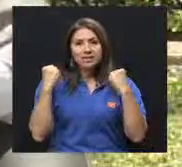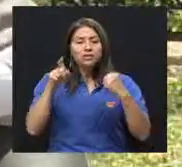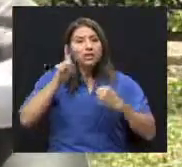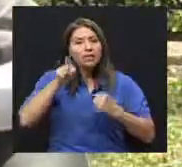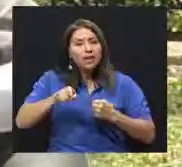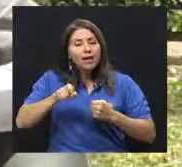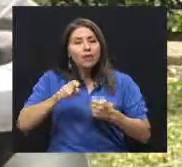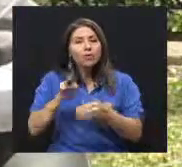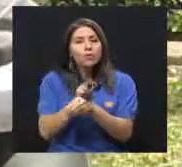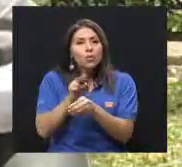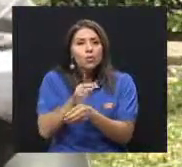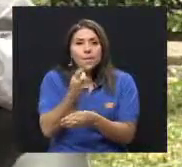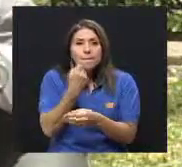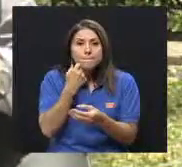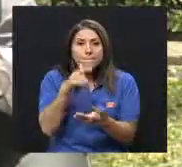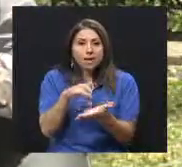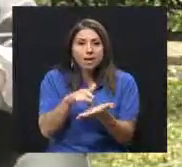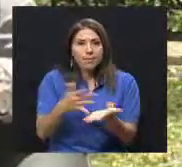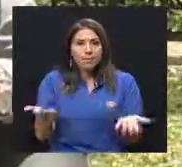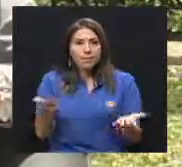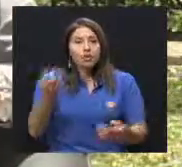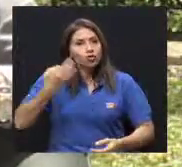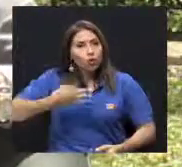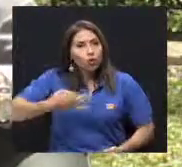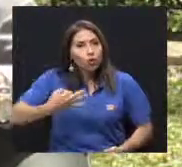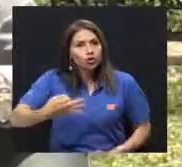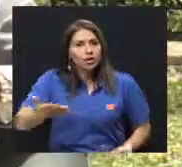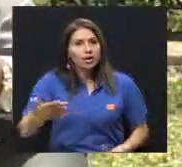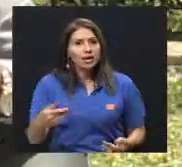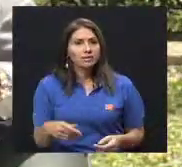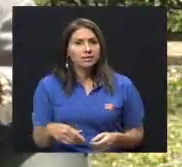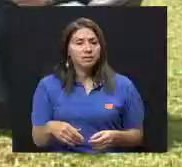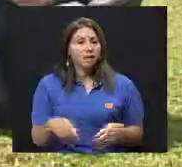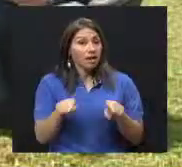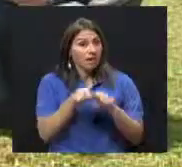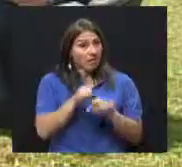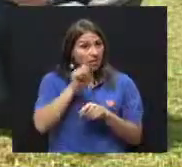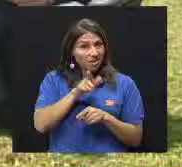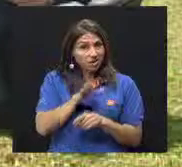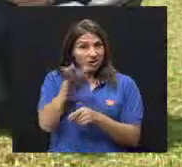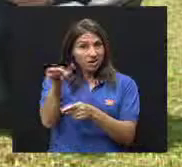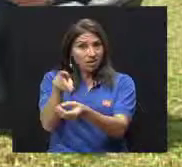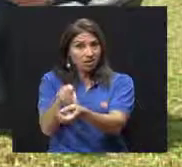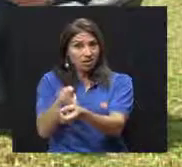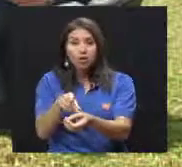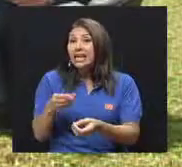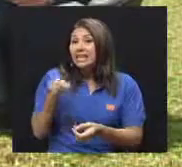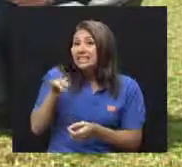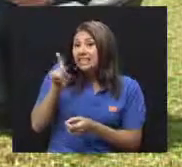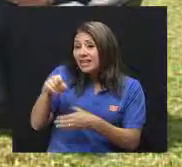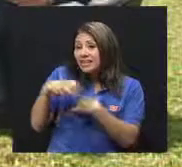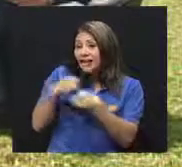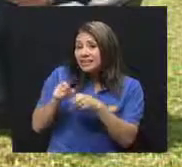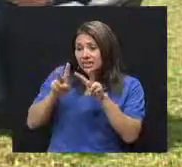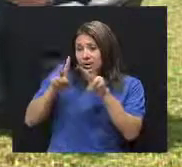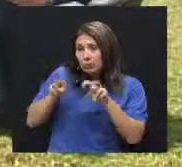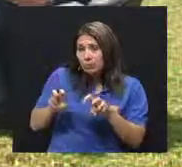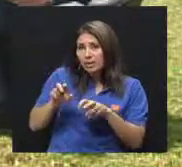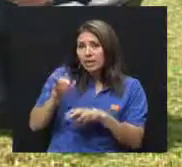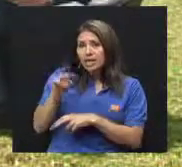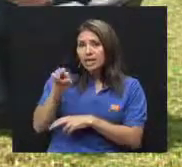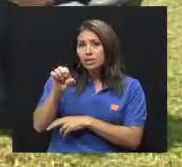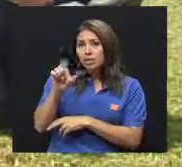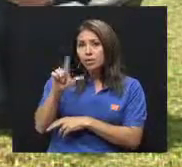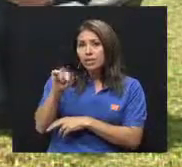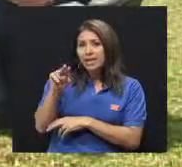medicamentos, y todos los días, si es insulina, tiene que saber hacerse la insulina, tiene que aprender a hacerse la